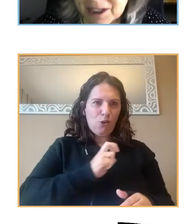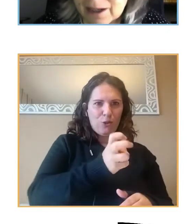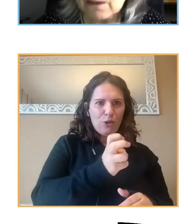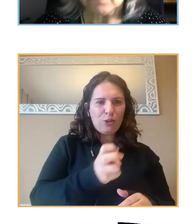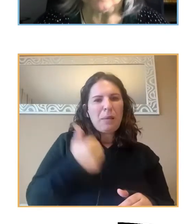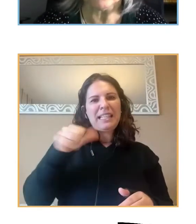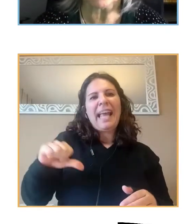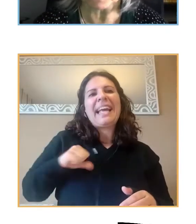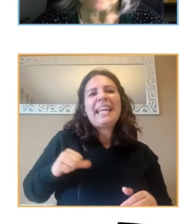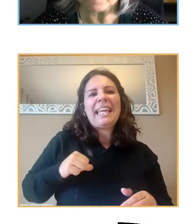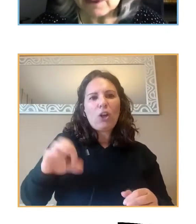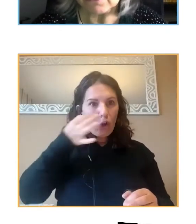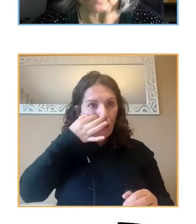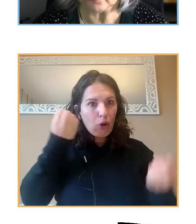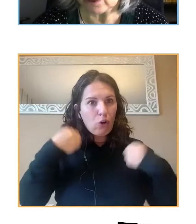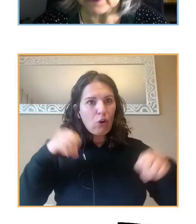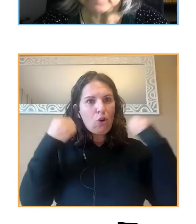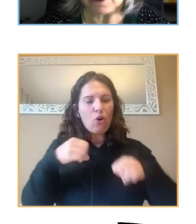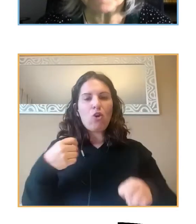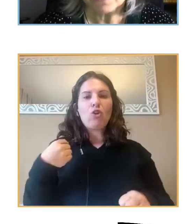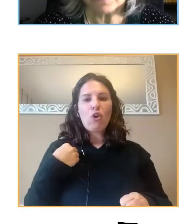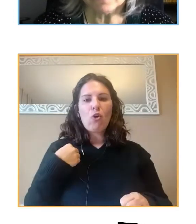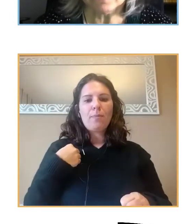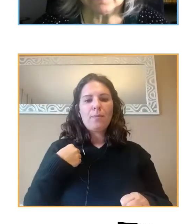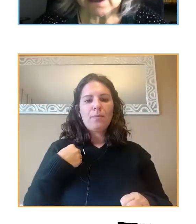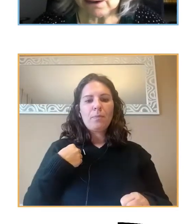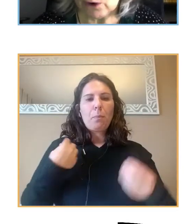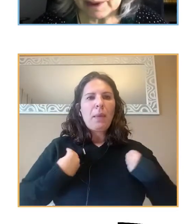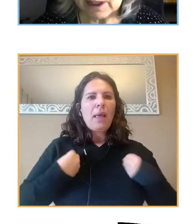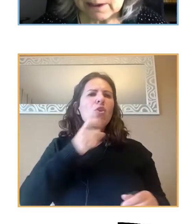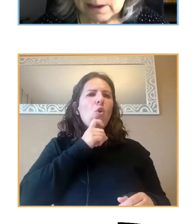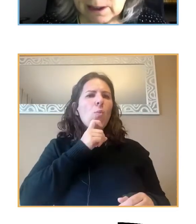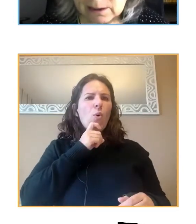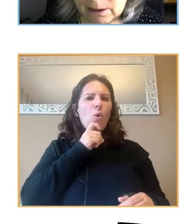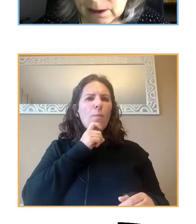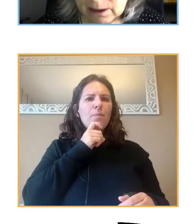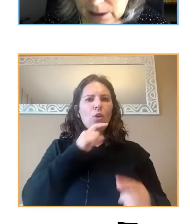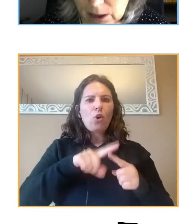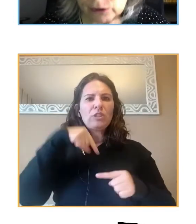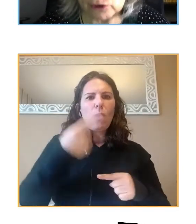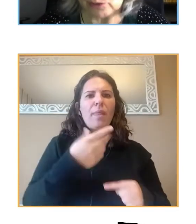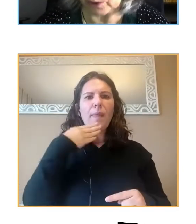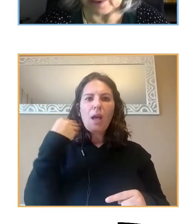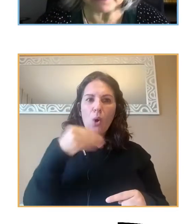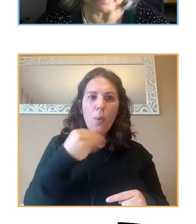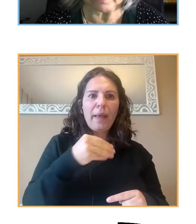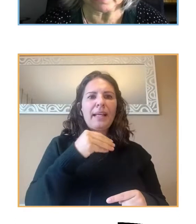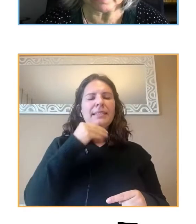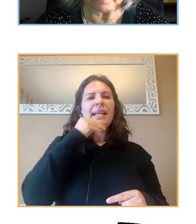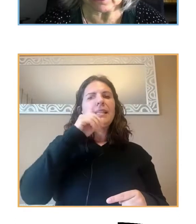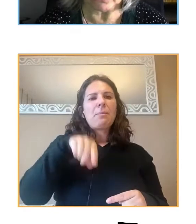clínico de cómo he vivido la consecuencia en jóvenes y en niños con problemas